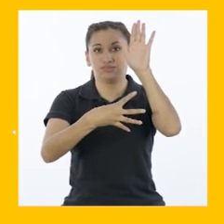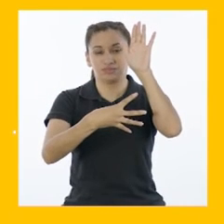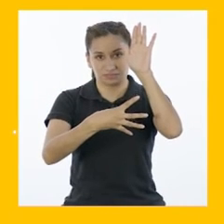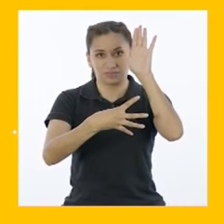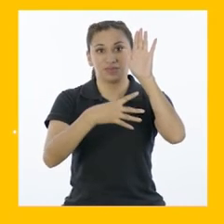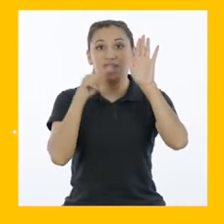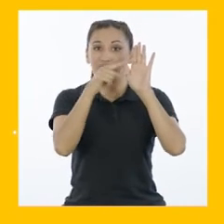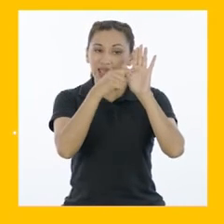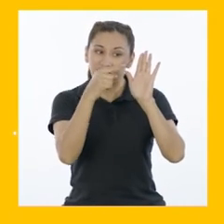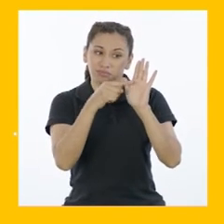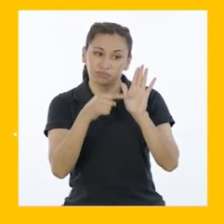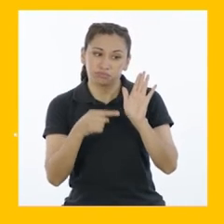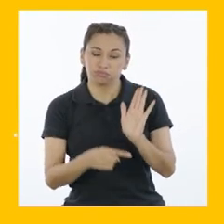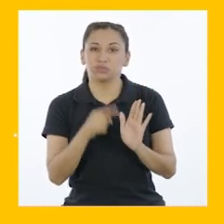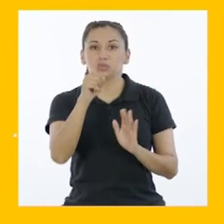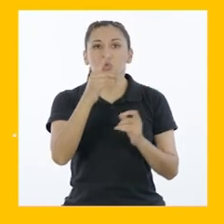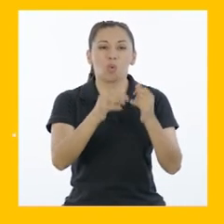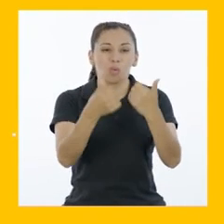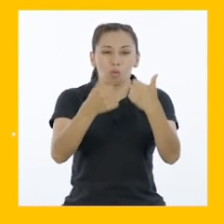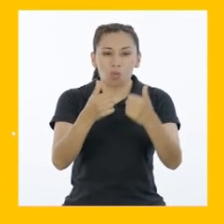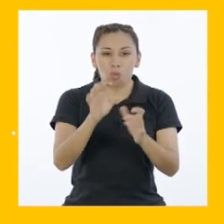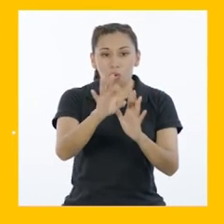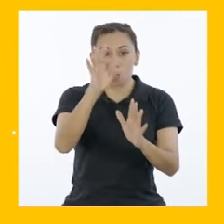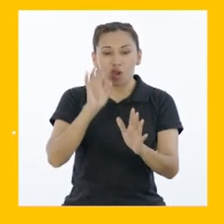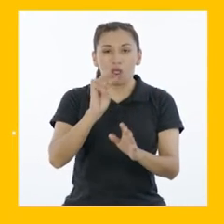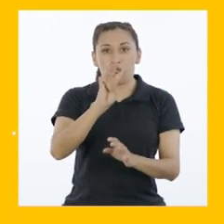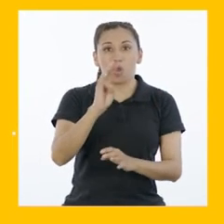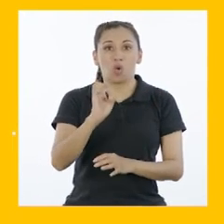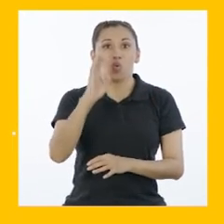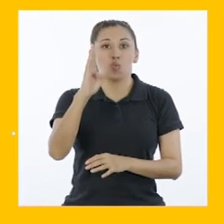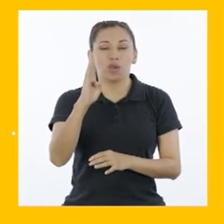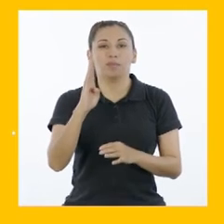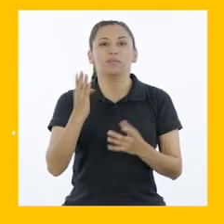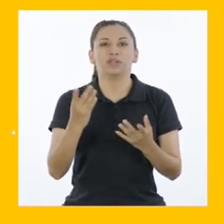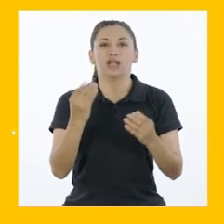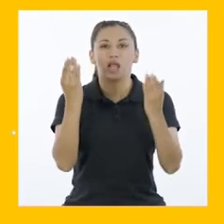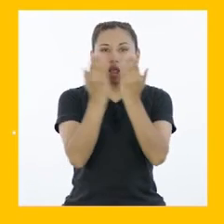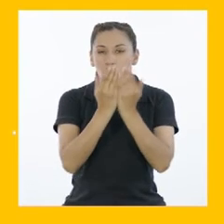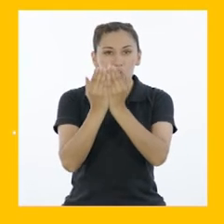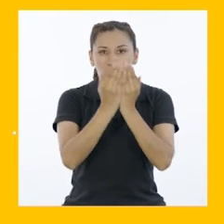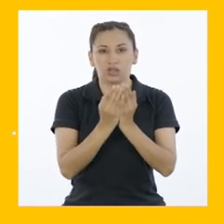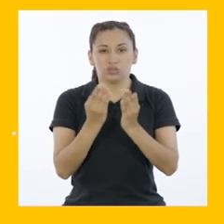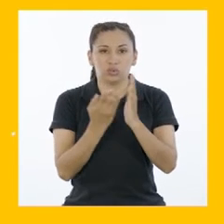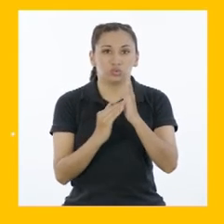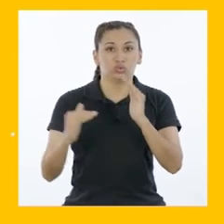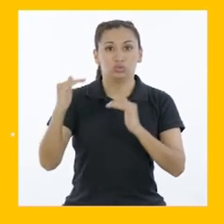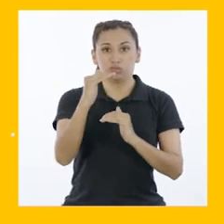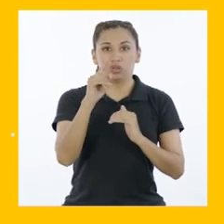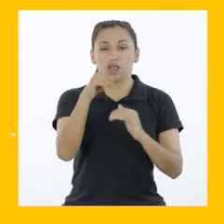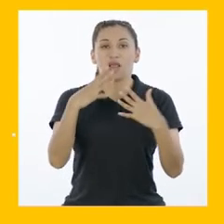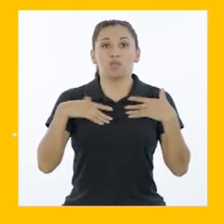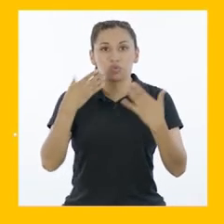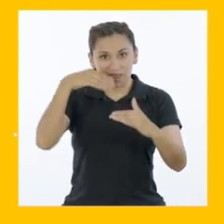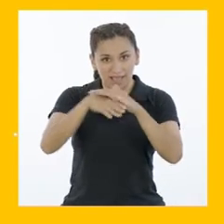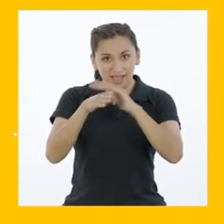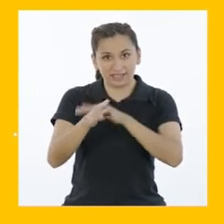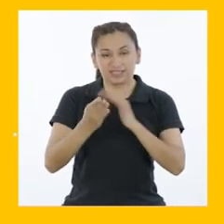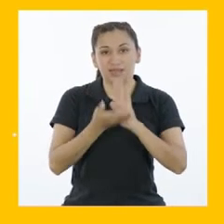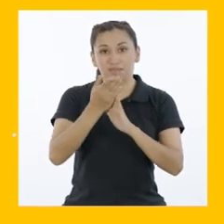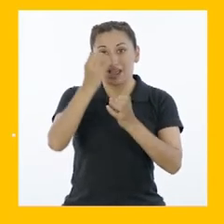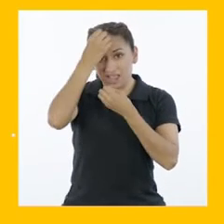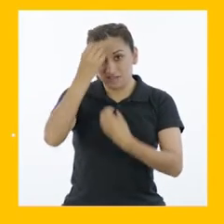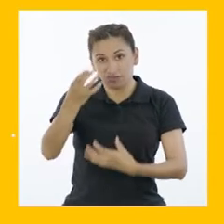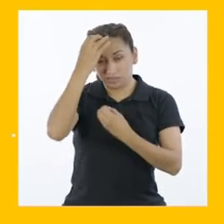se desplegarán varias opciones, entre ellas la que permite ir a la sección web Educación Superior Donde podrán acceder a más